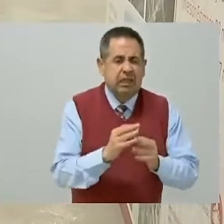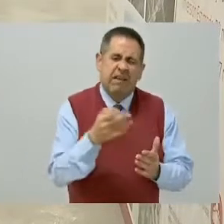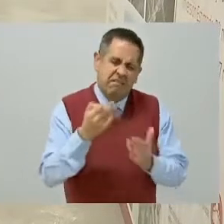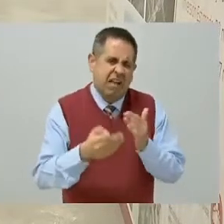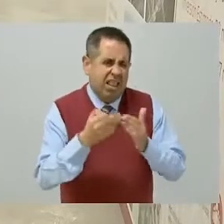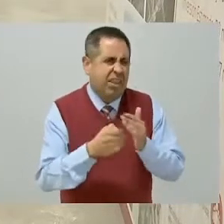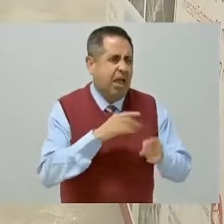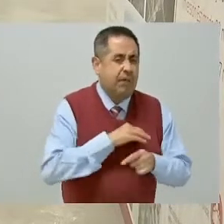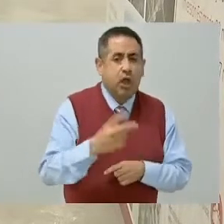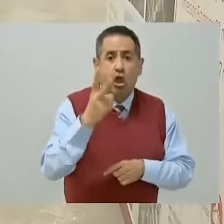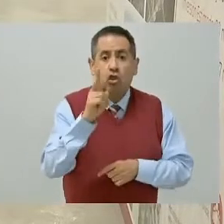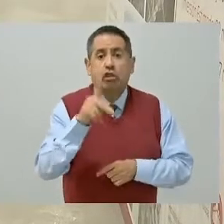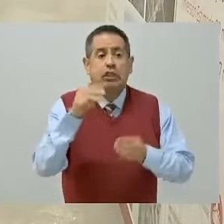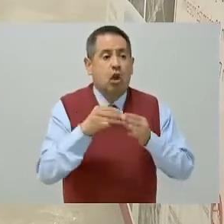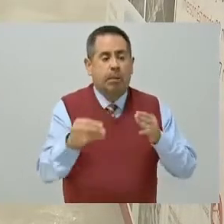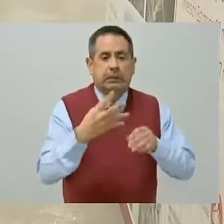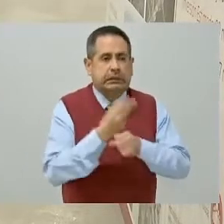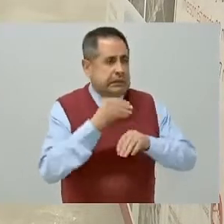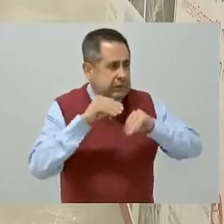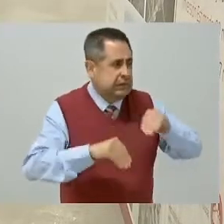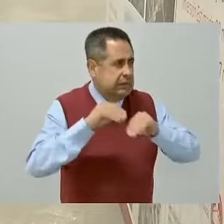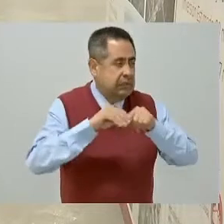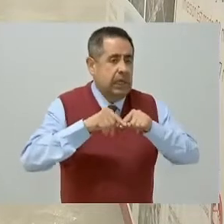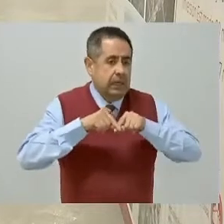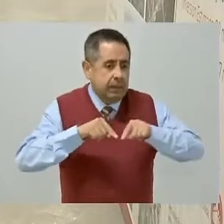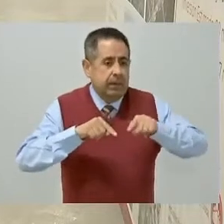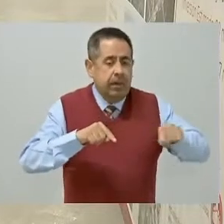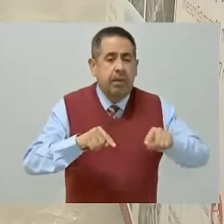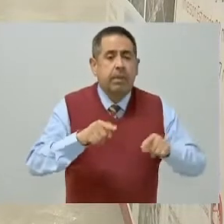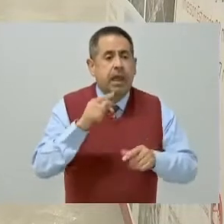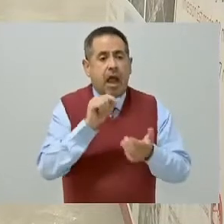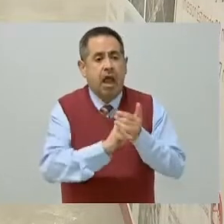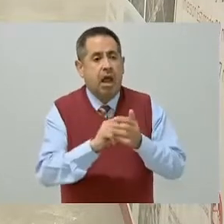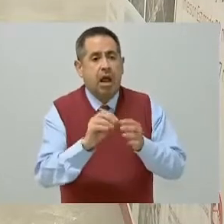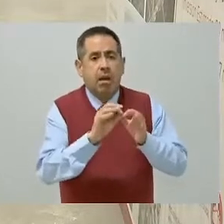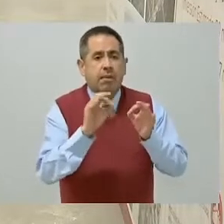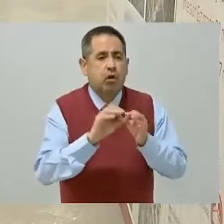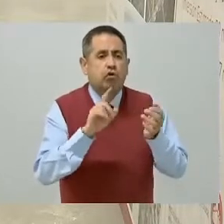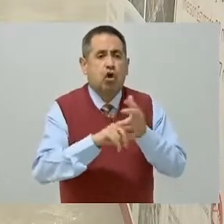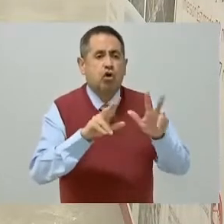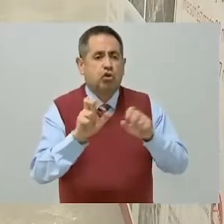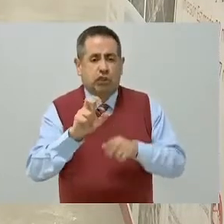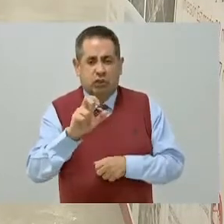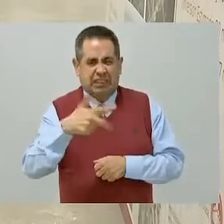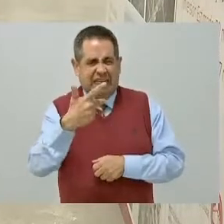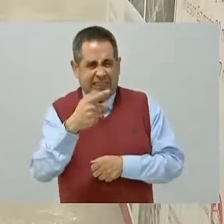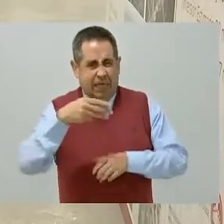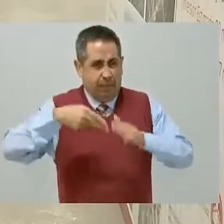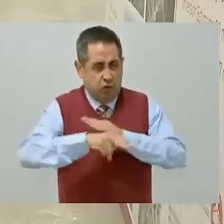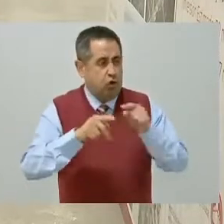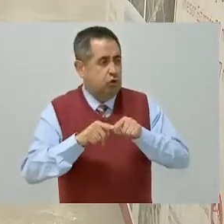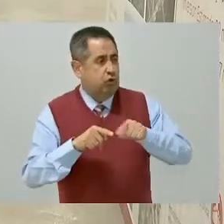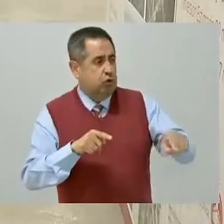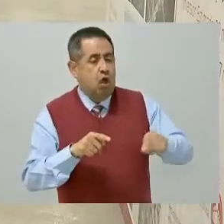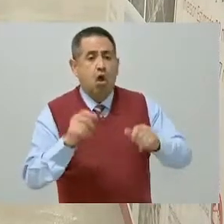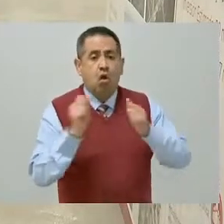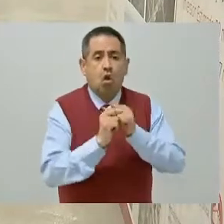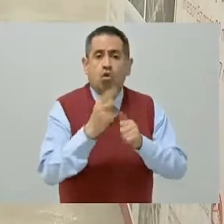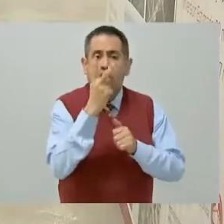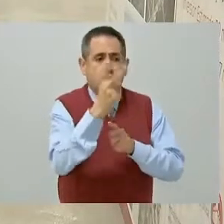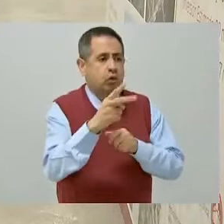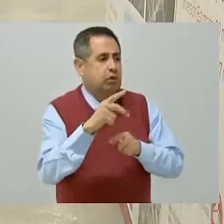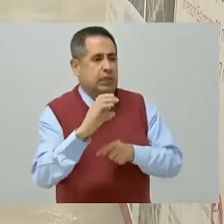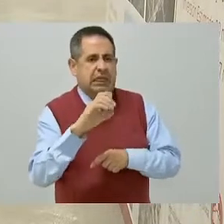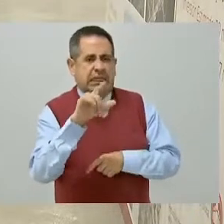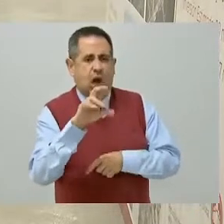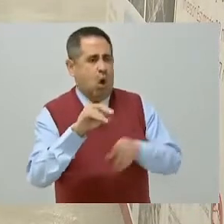cerca de dos kilómetros en proceso, distribuidos en viaducto 813 metros, con dos claros, uno